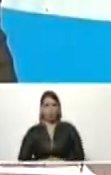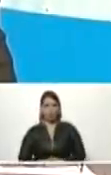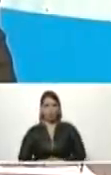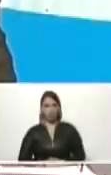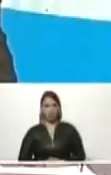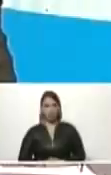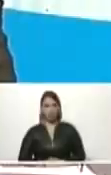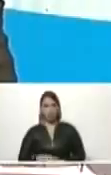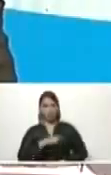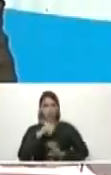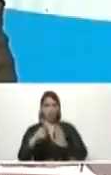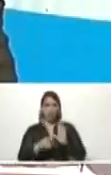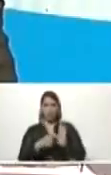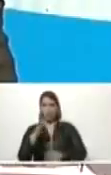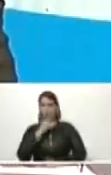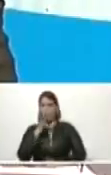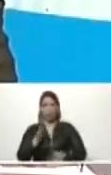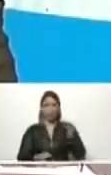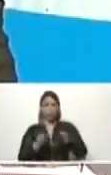Totalmente injustificada.